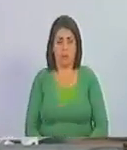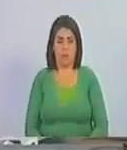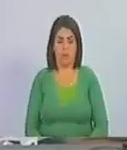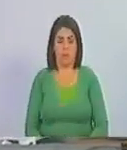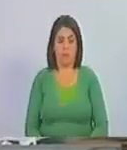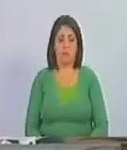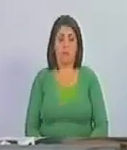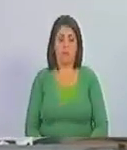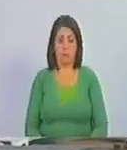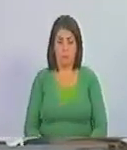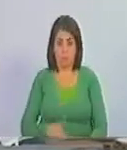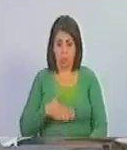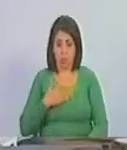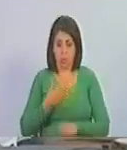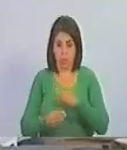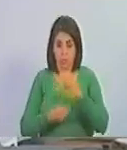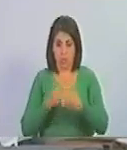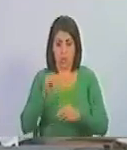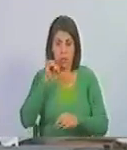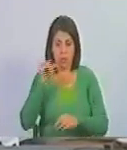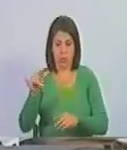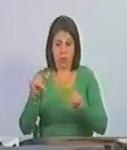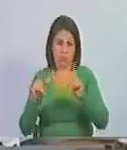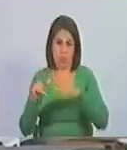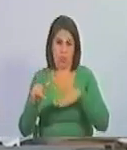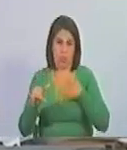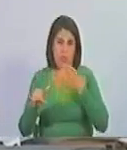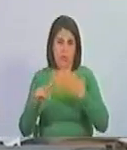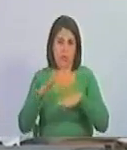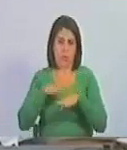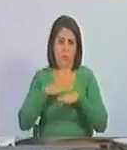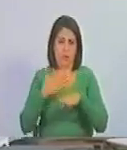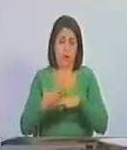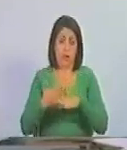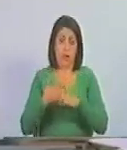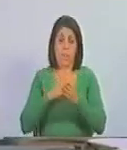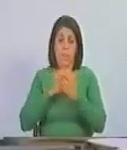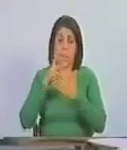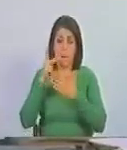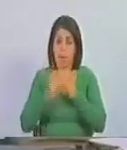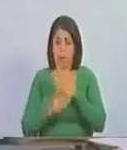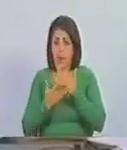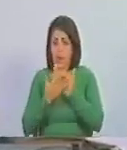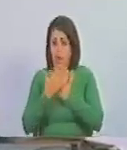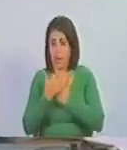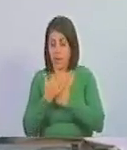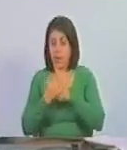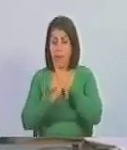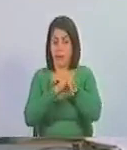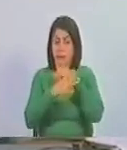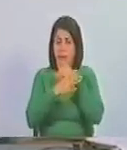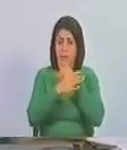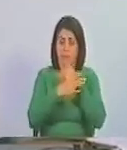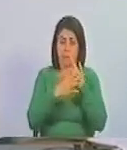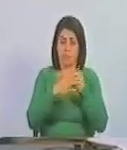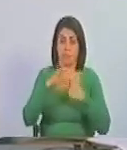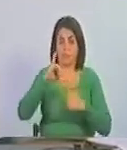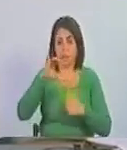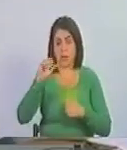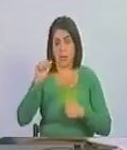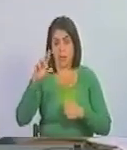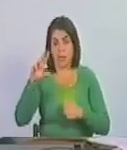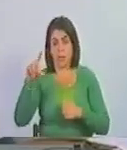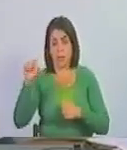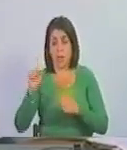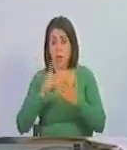lo menos que pueden hacer es denunciar esto y no lo hace porque es cómplice porque este delincuente llamado Carlos es Jordán